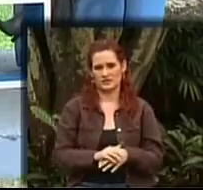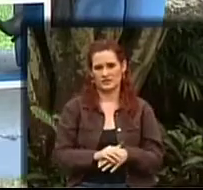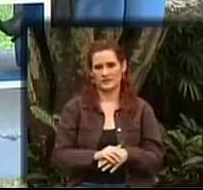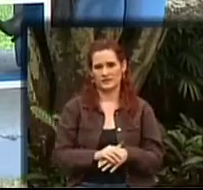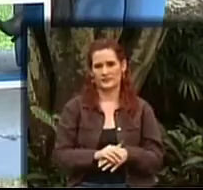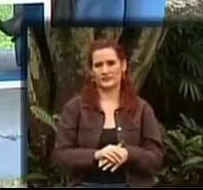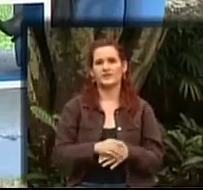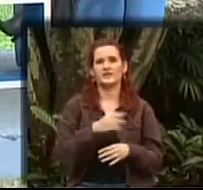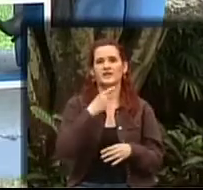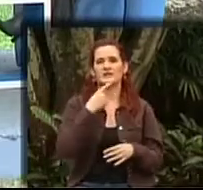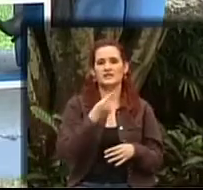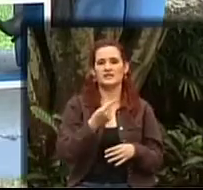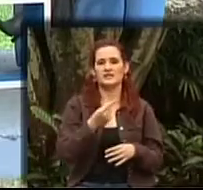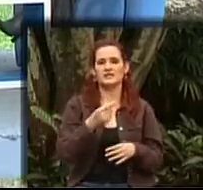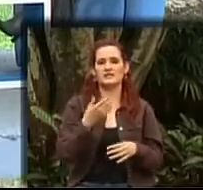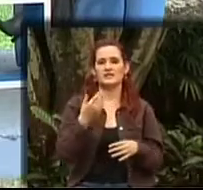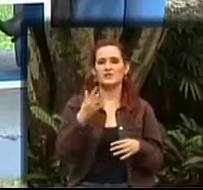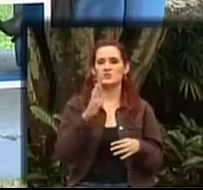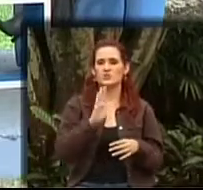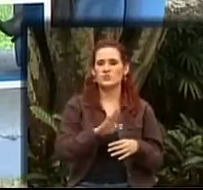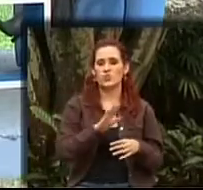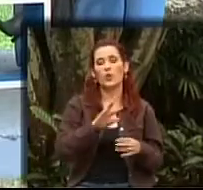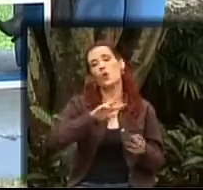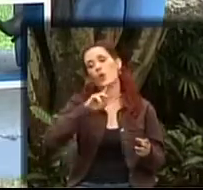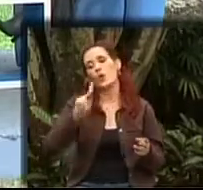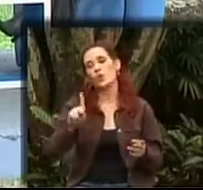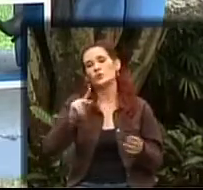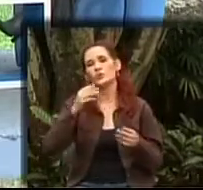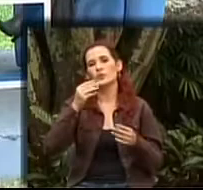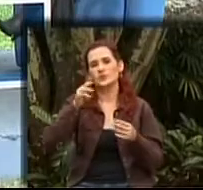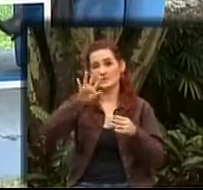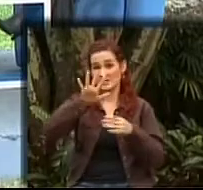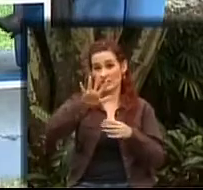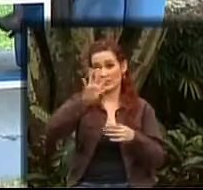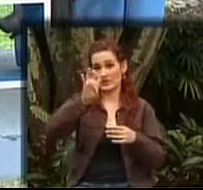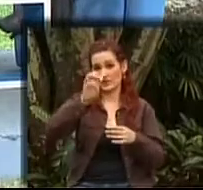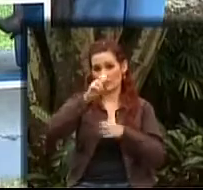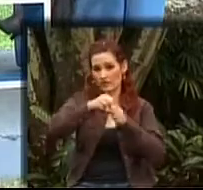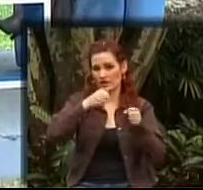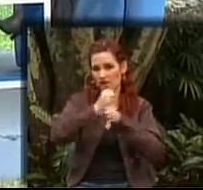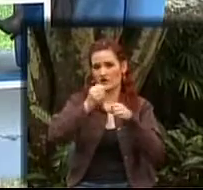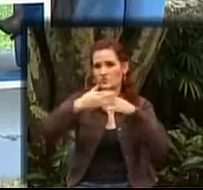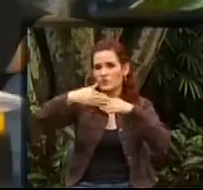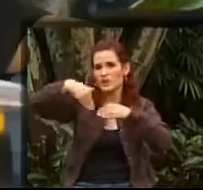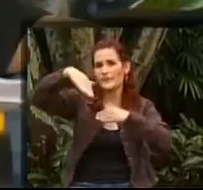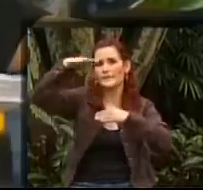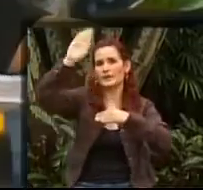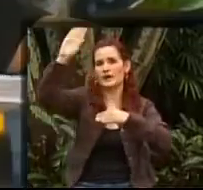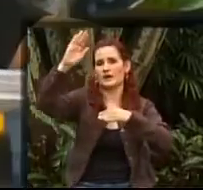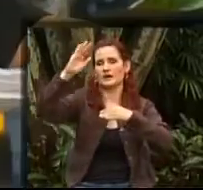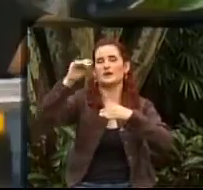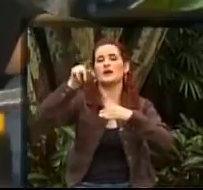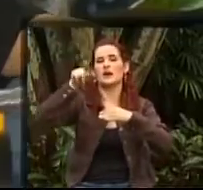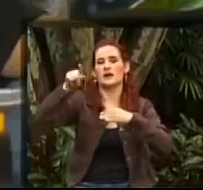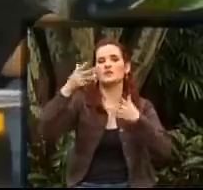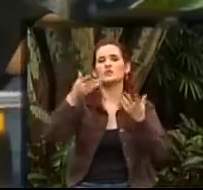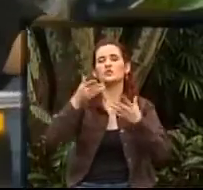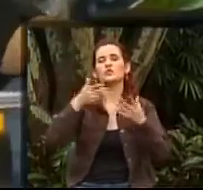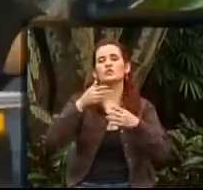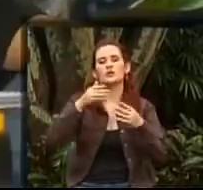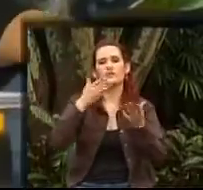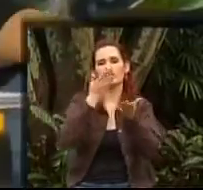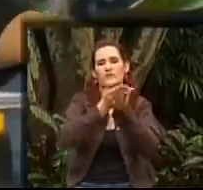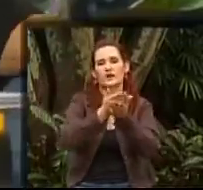que buscarlo... En Amauta, en la unidad de atención al adulto mayor. De adulto mayor. Muy bien, Héctor Darío está en El Salvador.